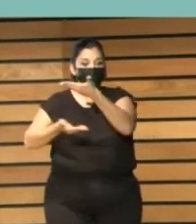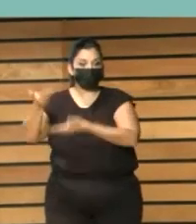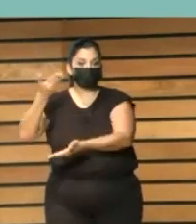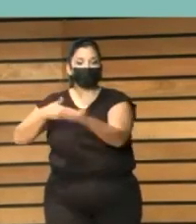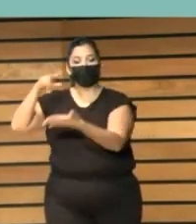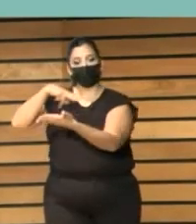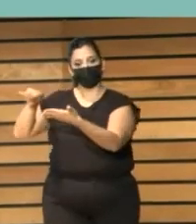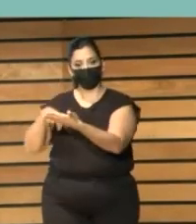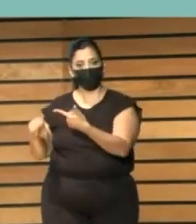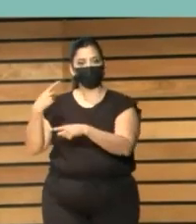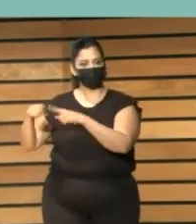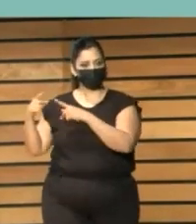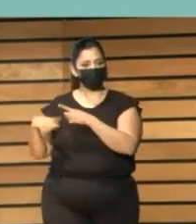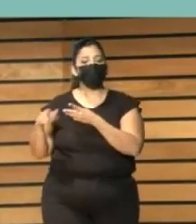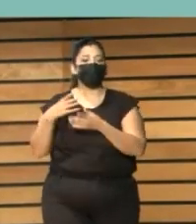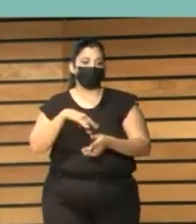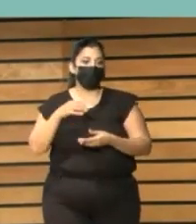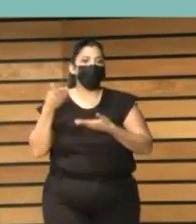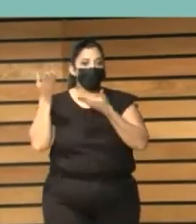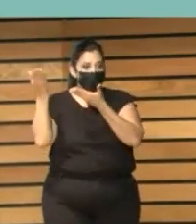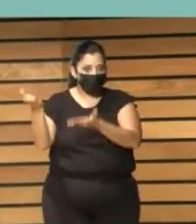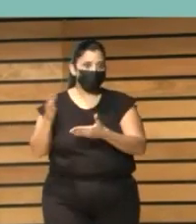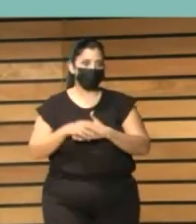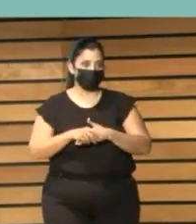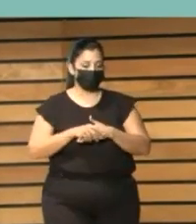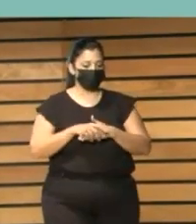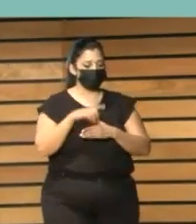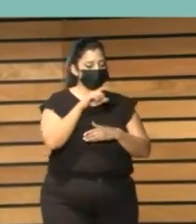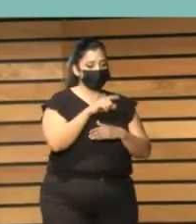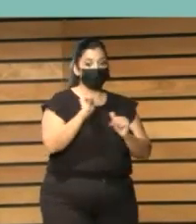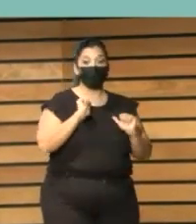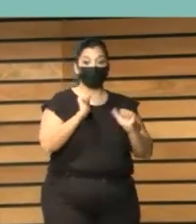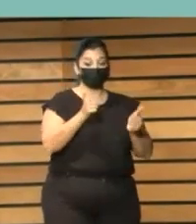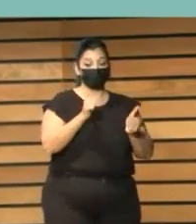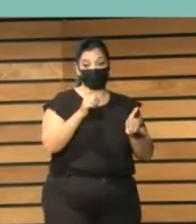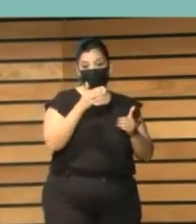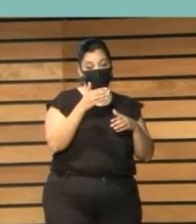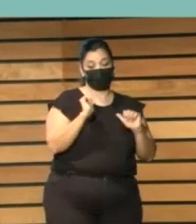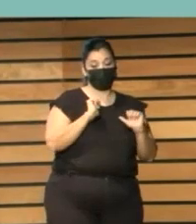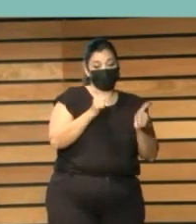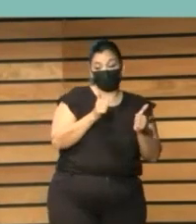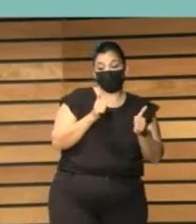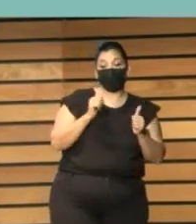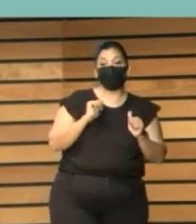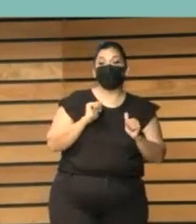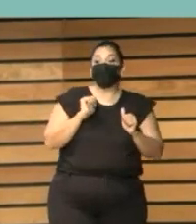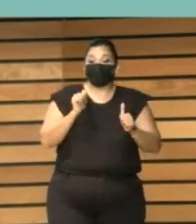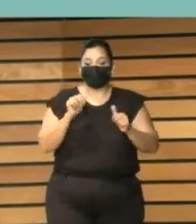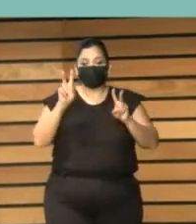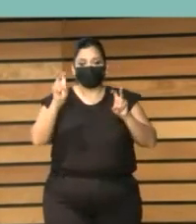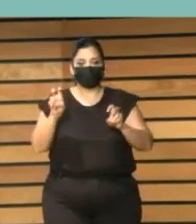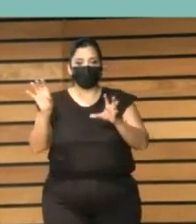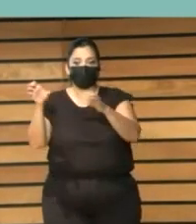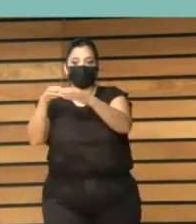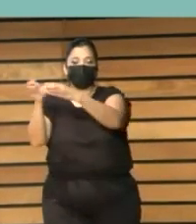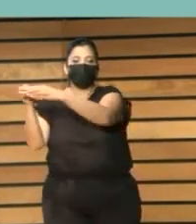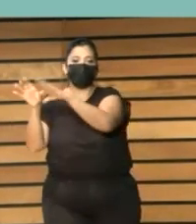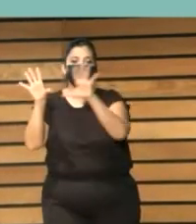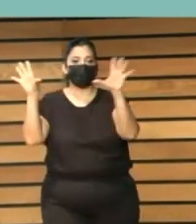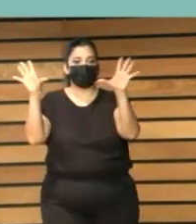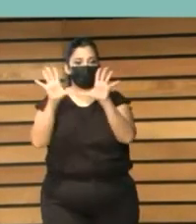2017 analizamos 10 proyectos colaborativos o prácticas de lectura que